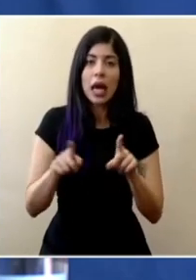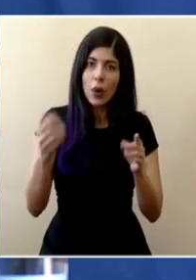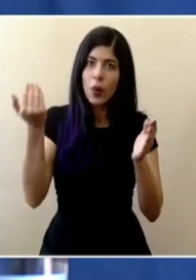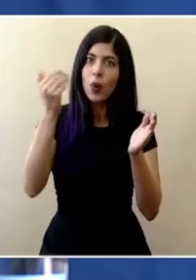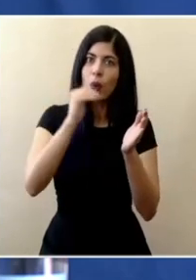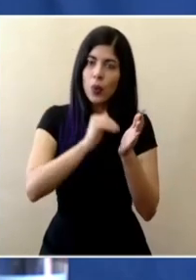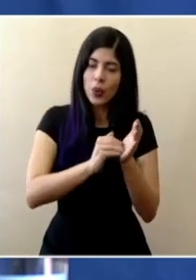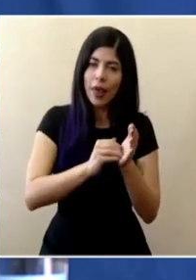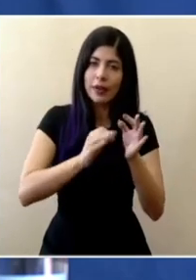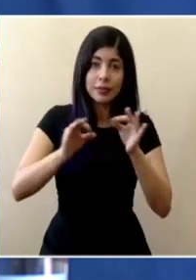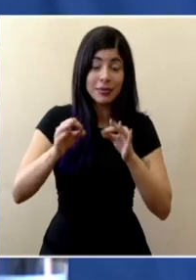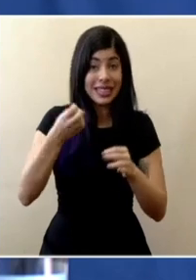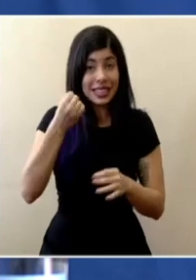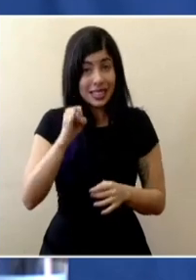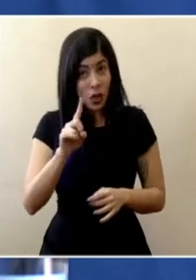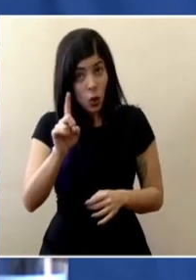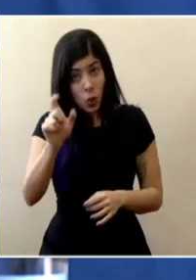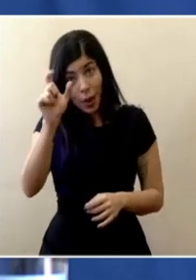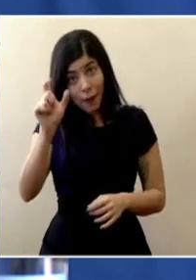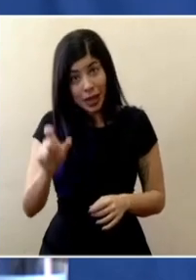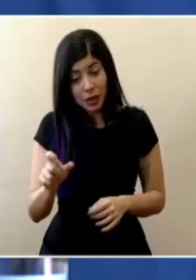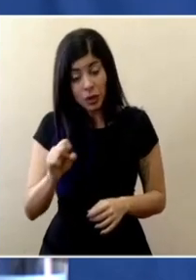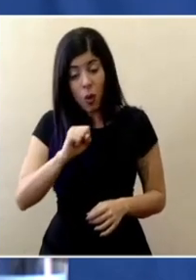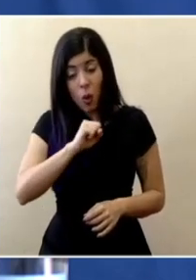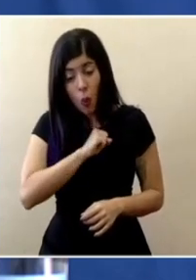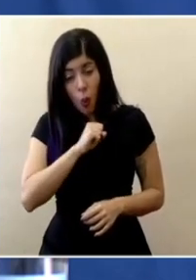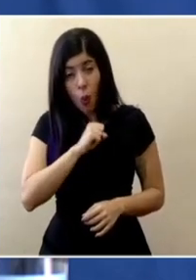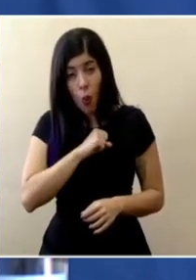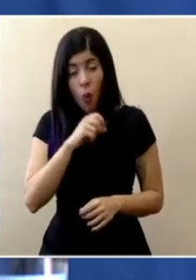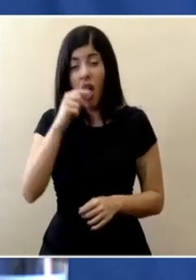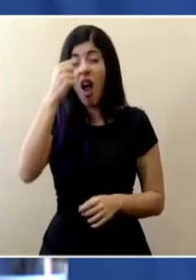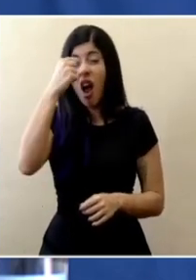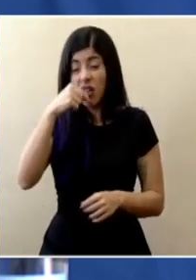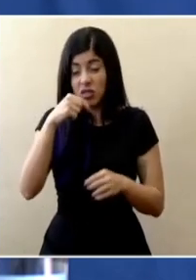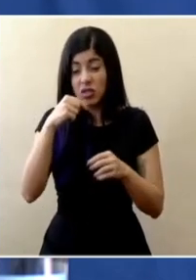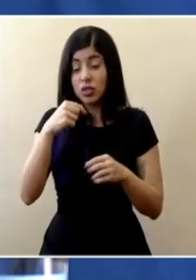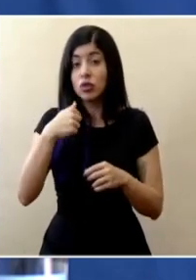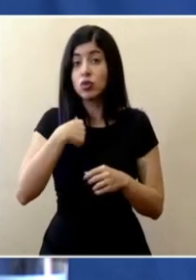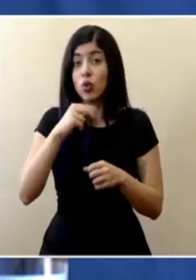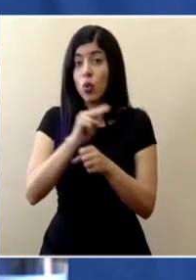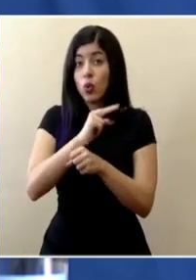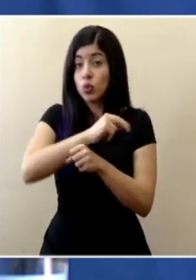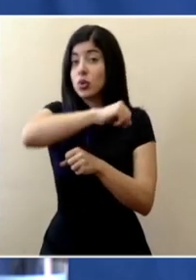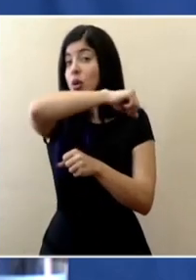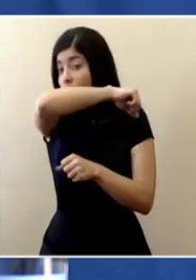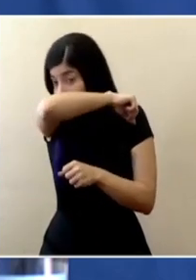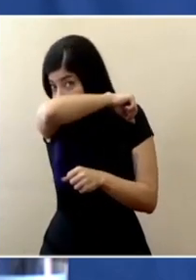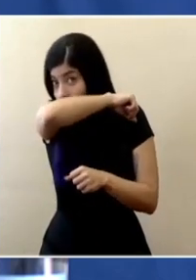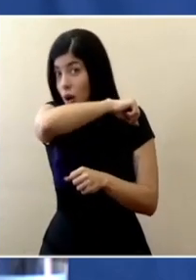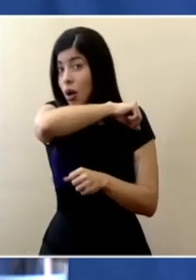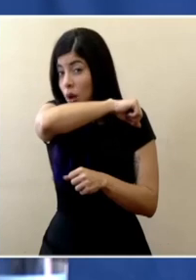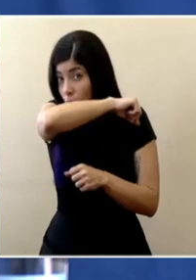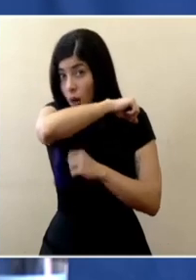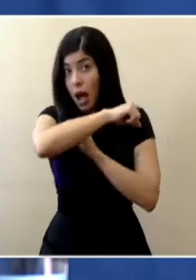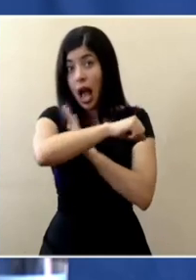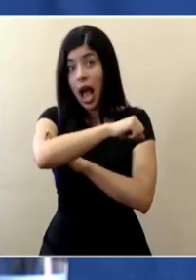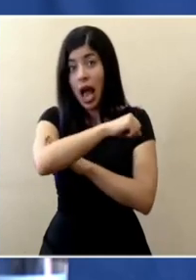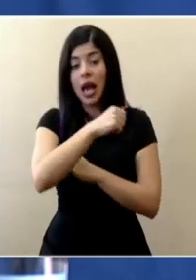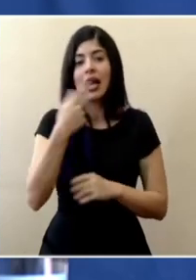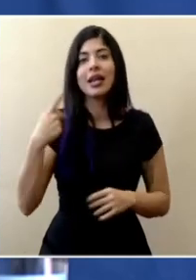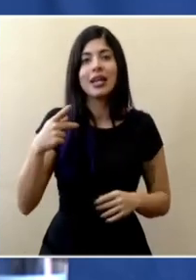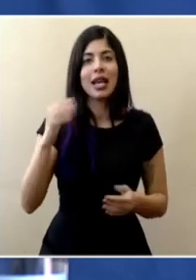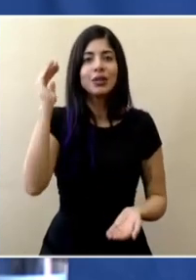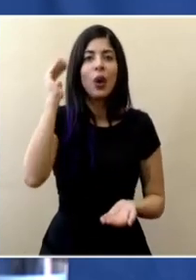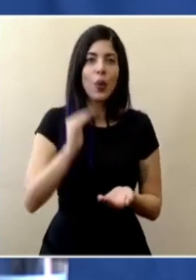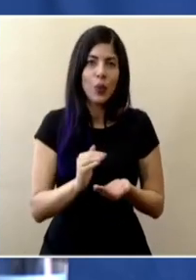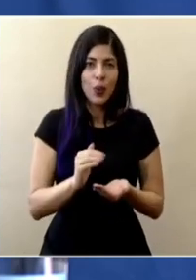volvemos al punto si una persona tose o estornuda tapándose correctamente con la cara interna del antebrazo el riesgo se